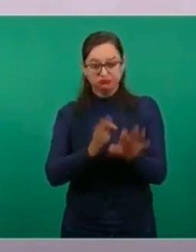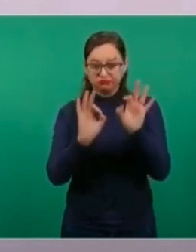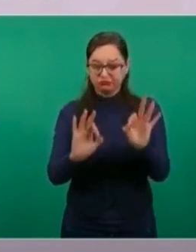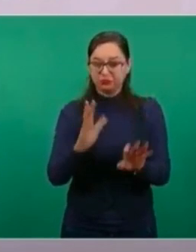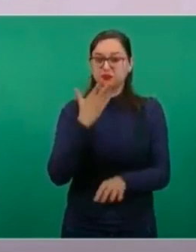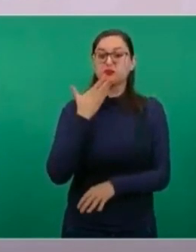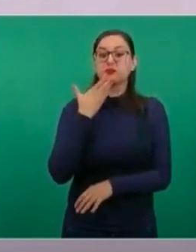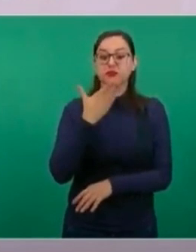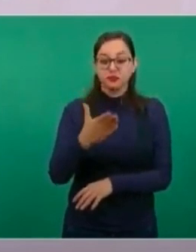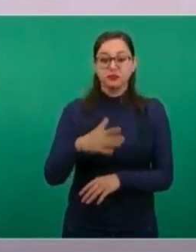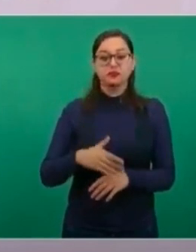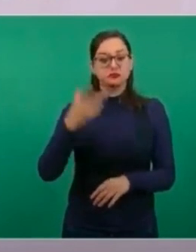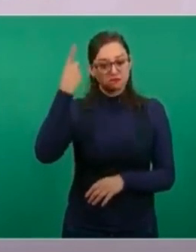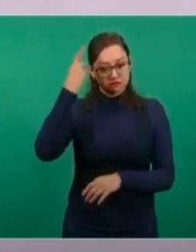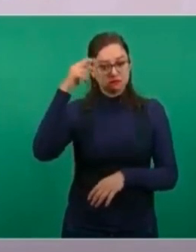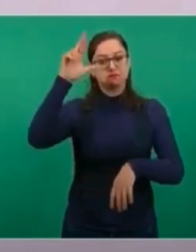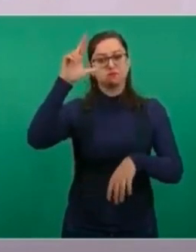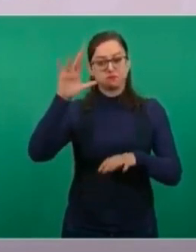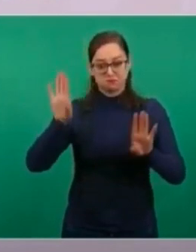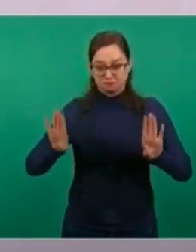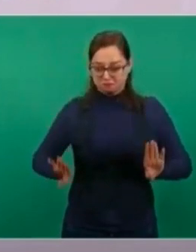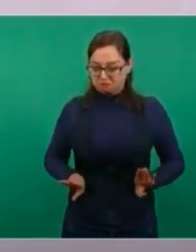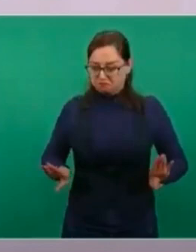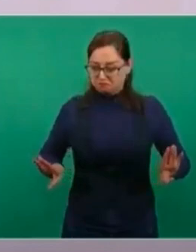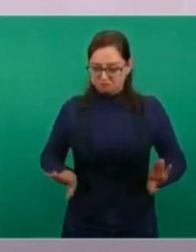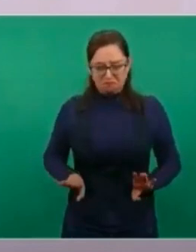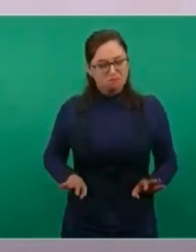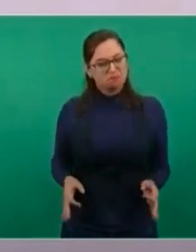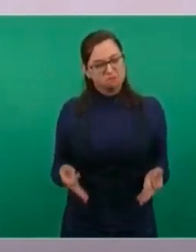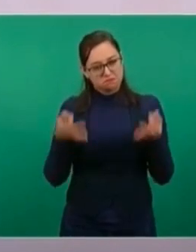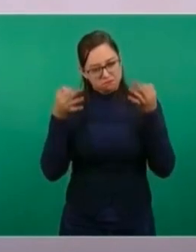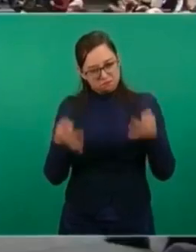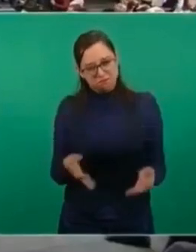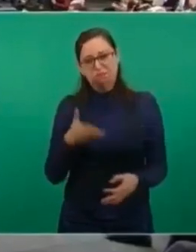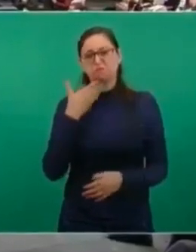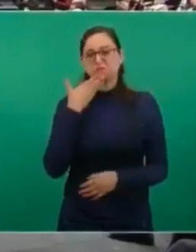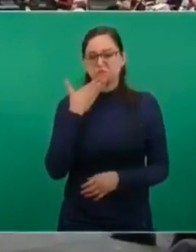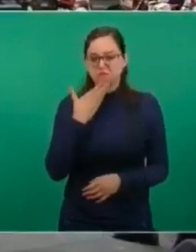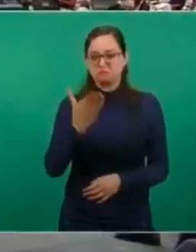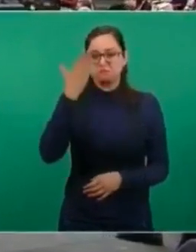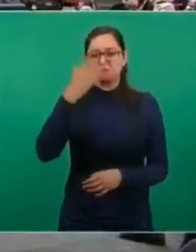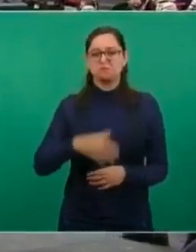bueno el director del Instituto Mexicano del Seguro Social.